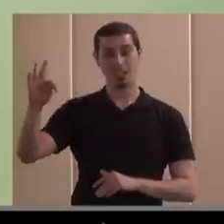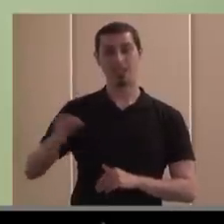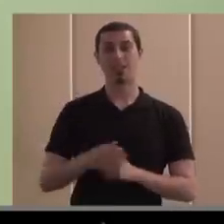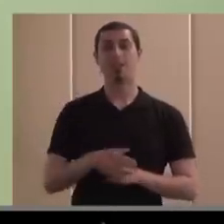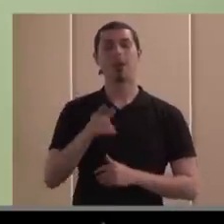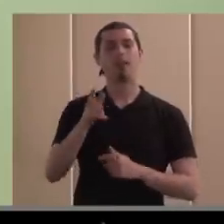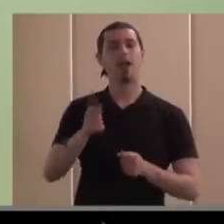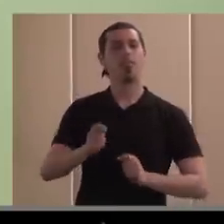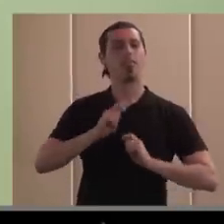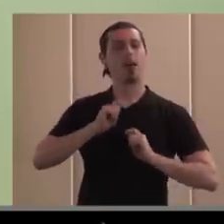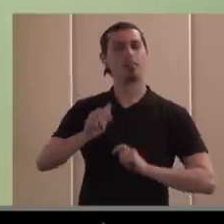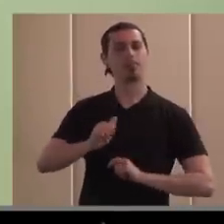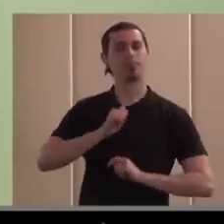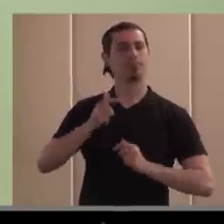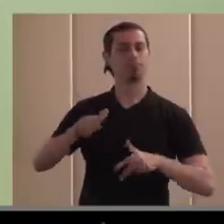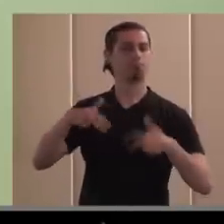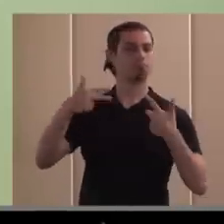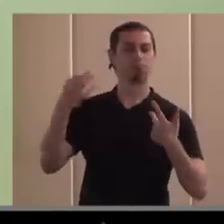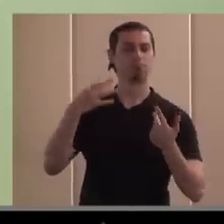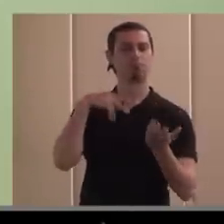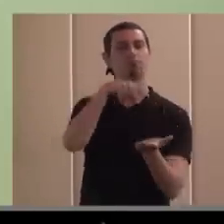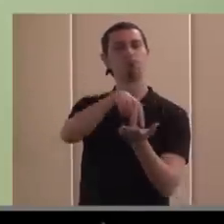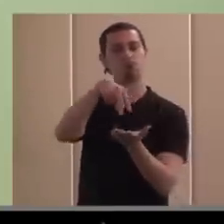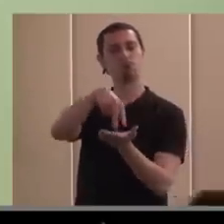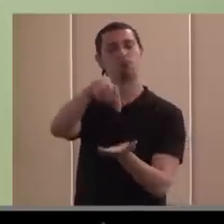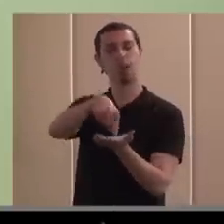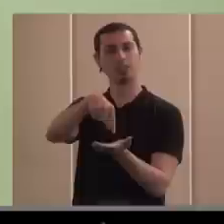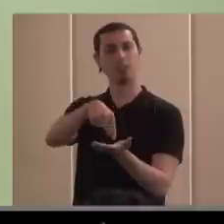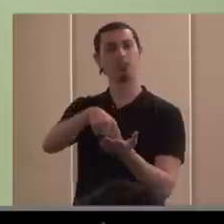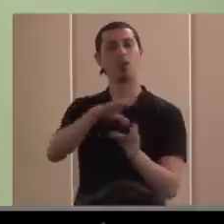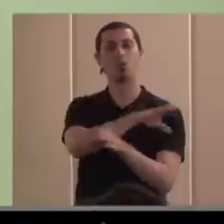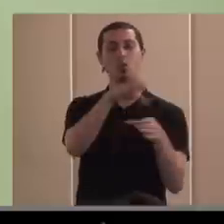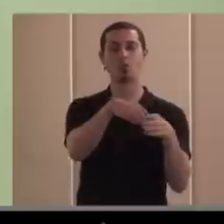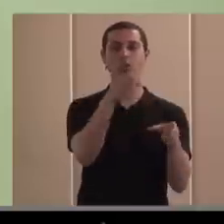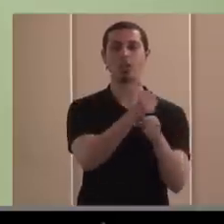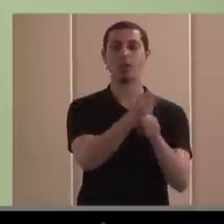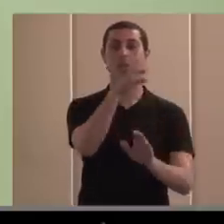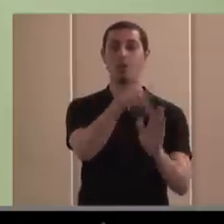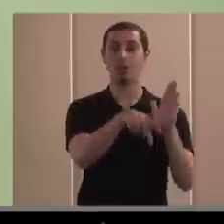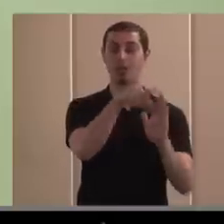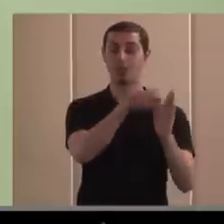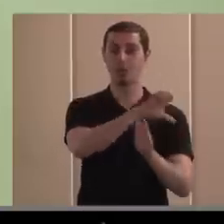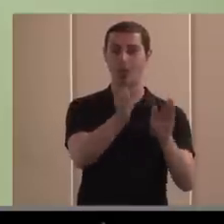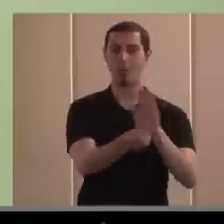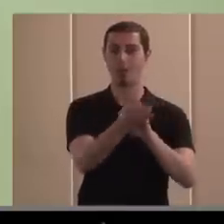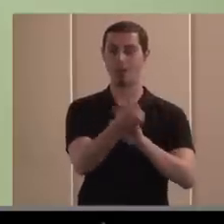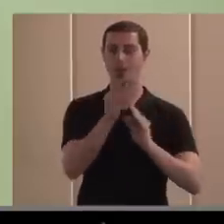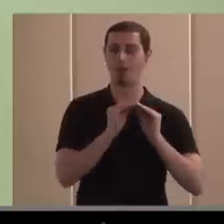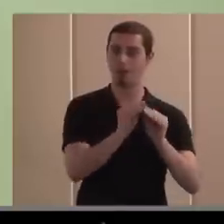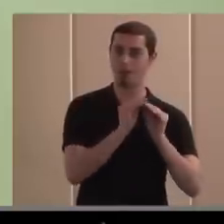esto permite tener presencia en grupos de trabajo que desarrollan normativa europea y también